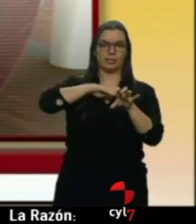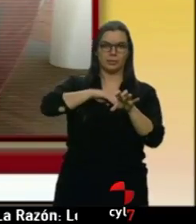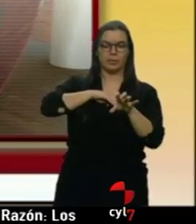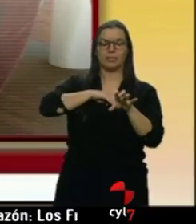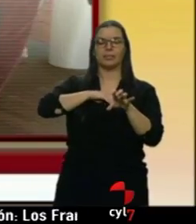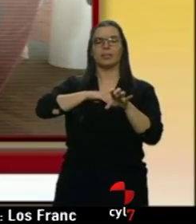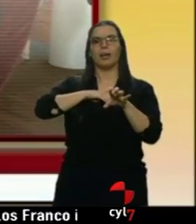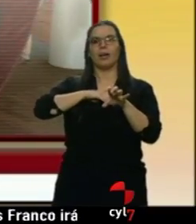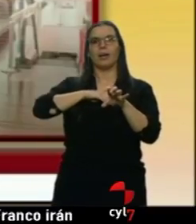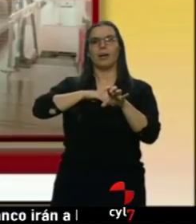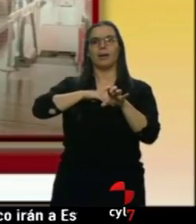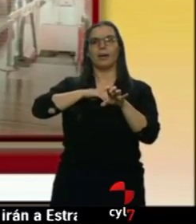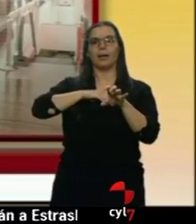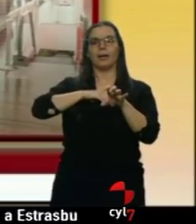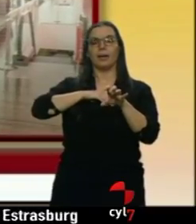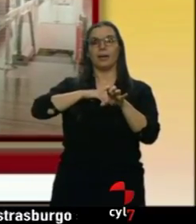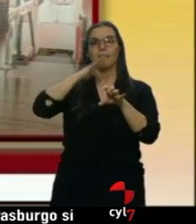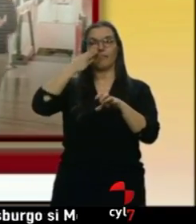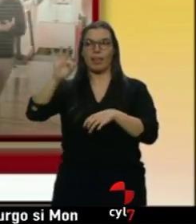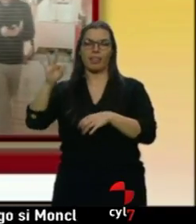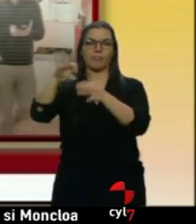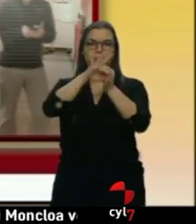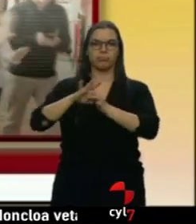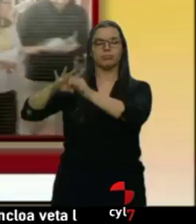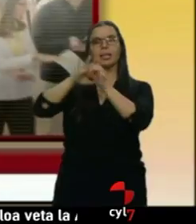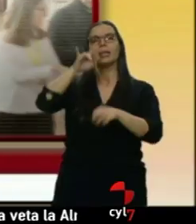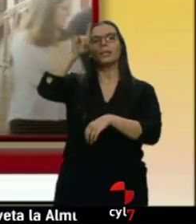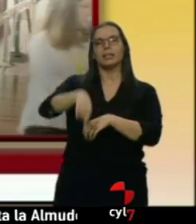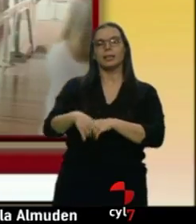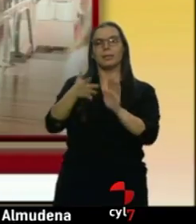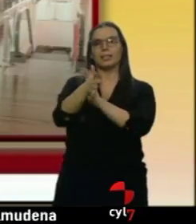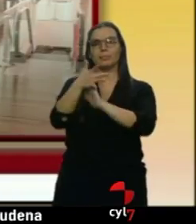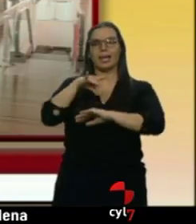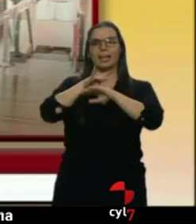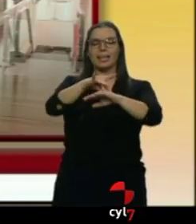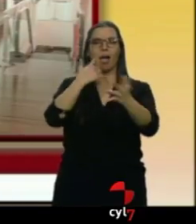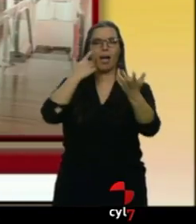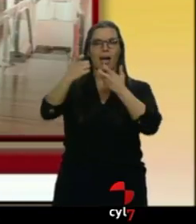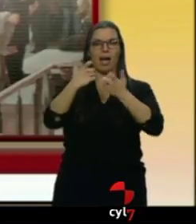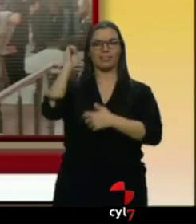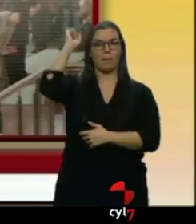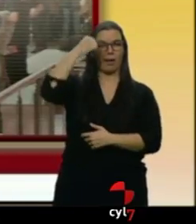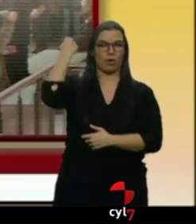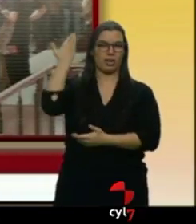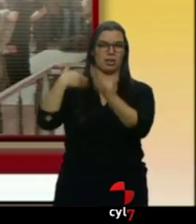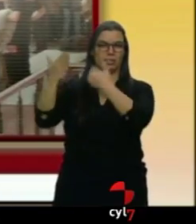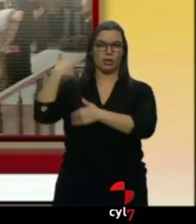Josefa García Cirac también dará a conocer la guía el arte paleolítico del suroeste de Europa en la lista de patrimonio mundial